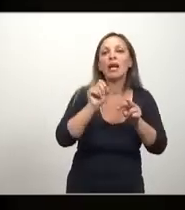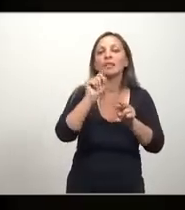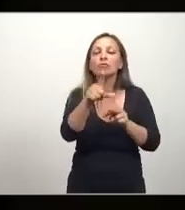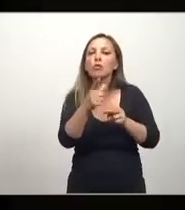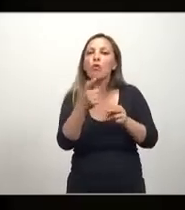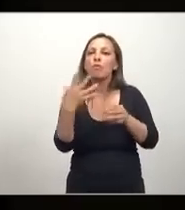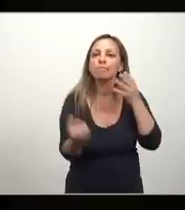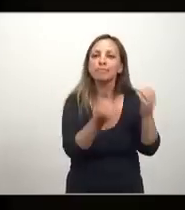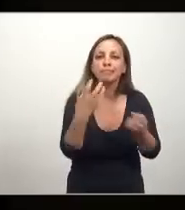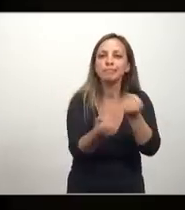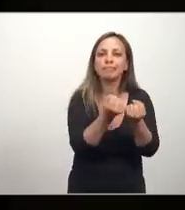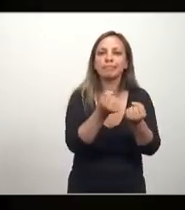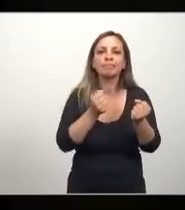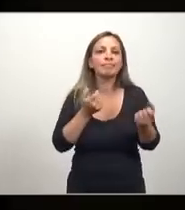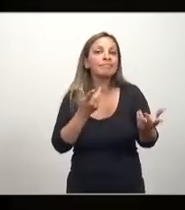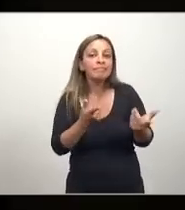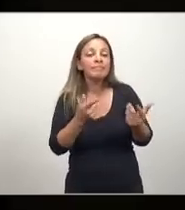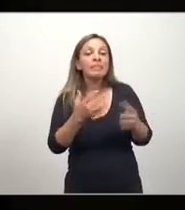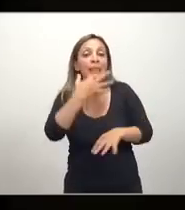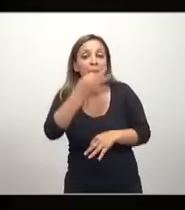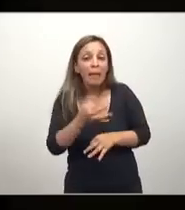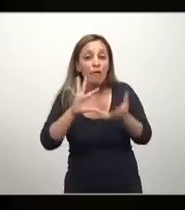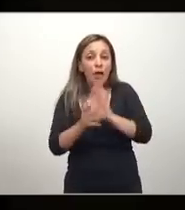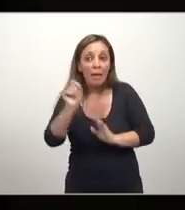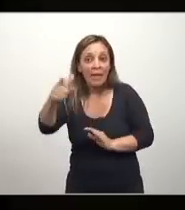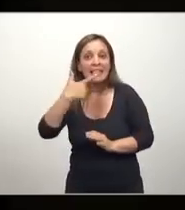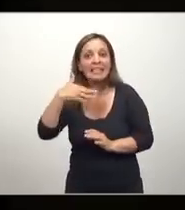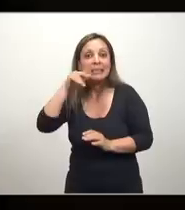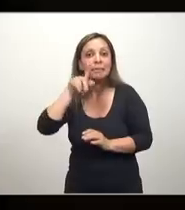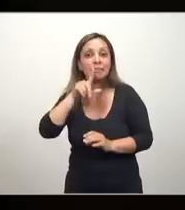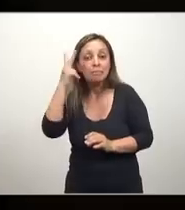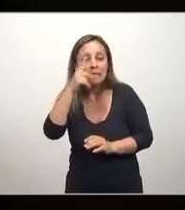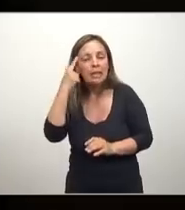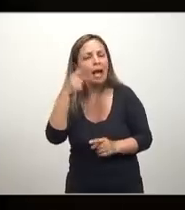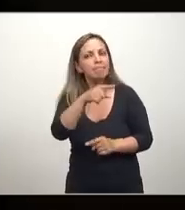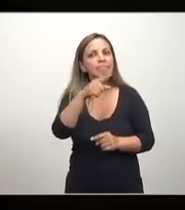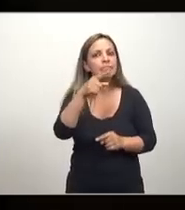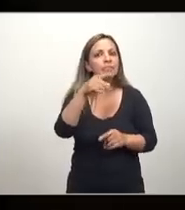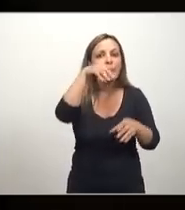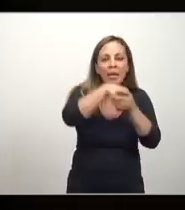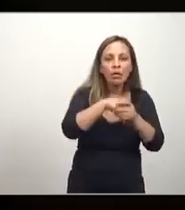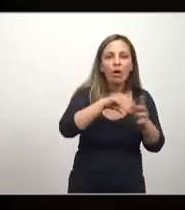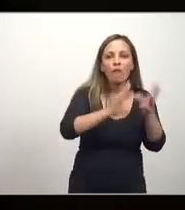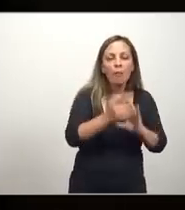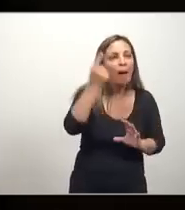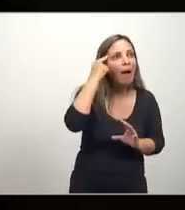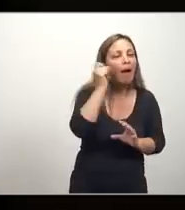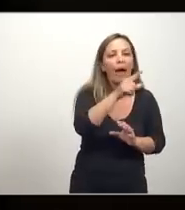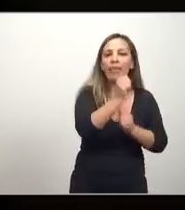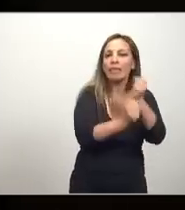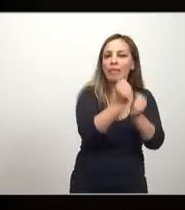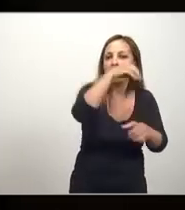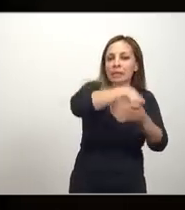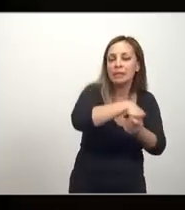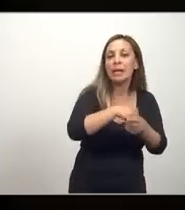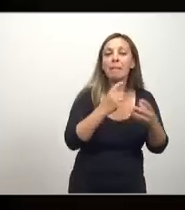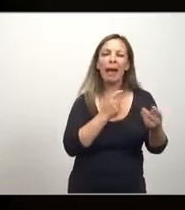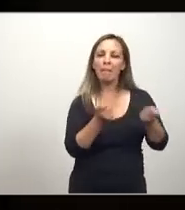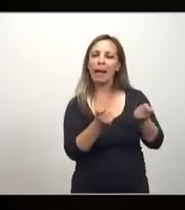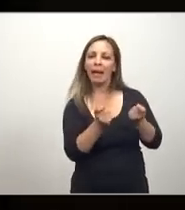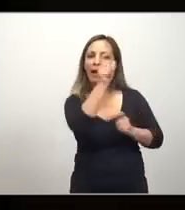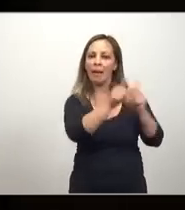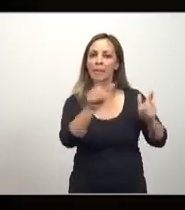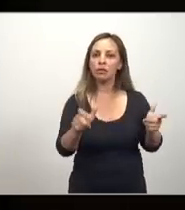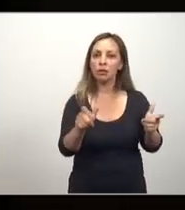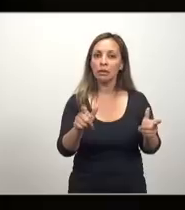economía, de la sociedad, lo extrapolaron de un caso concreto, la empresa capitalista, incluso para modelar el comportamiento humano. Y